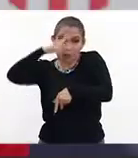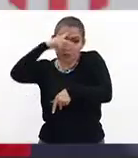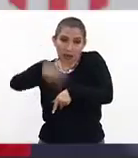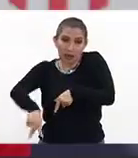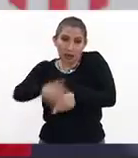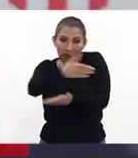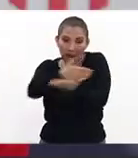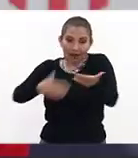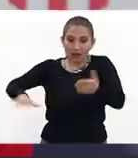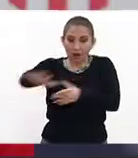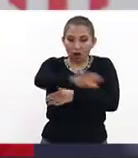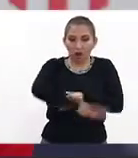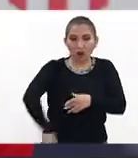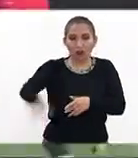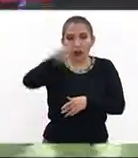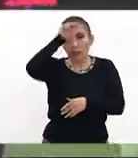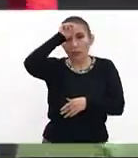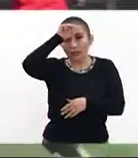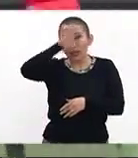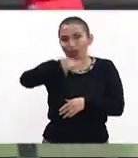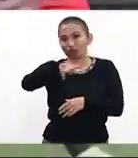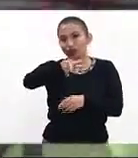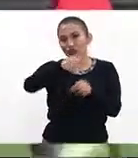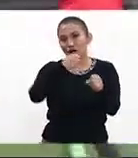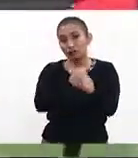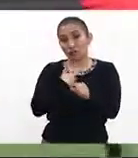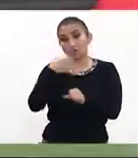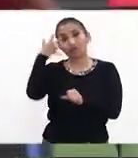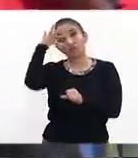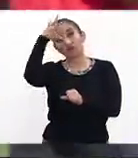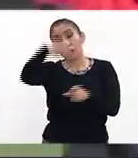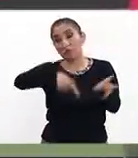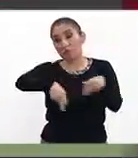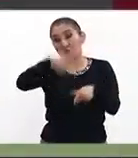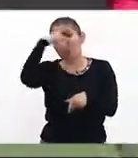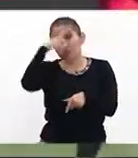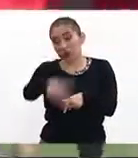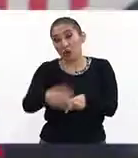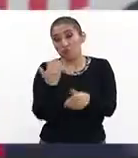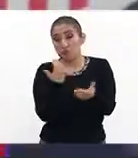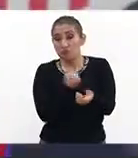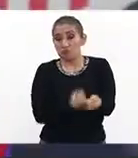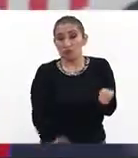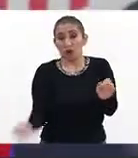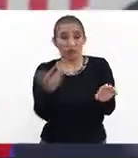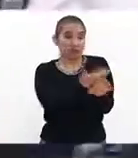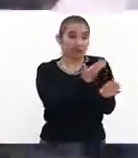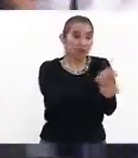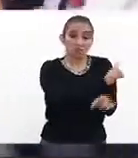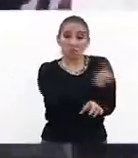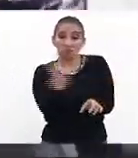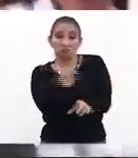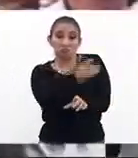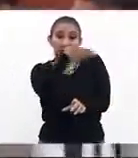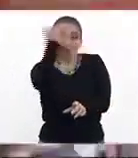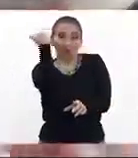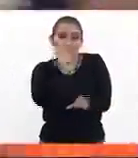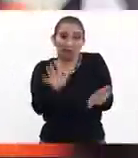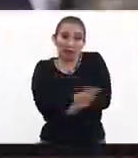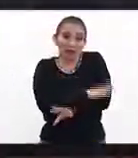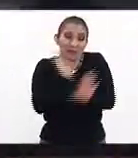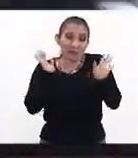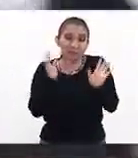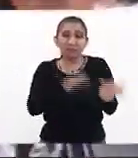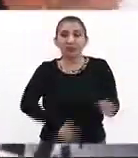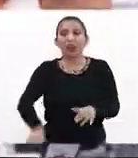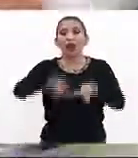mediocampista de los rayos de Monterrey de 18 años, promesa pues del fútbol mexicano o del estadounidense, en una de esas pues cambia de opinión a la mera hora.